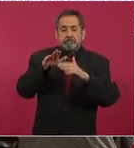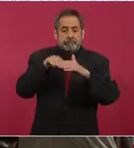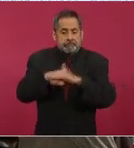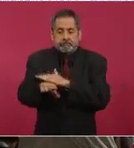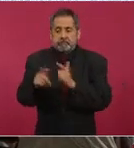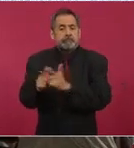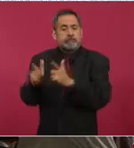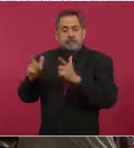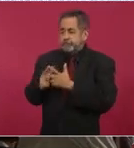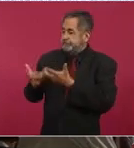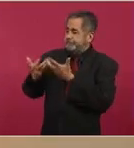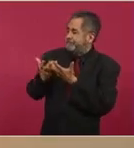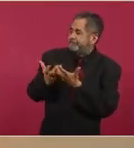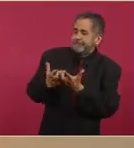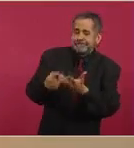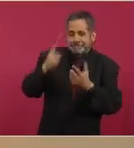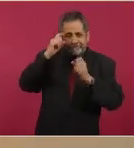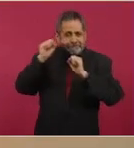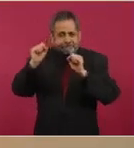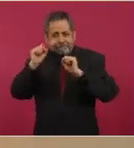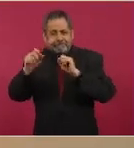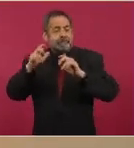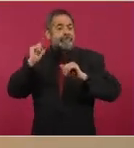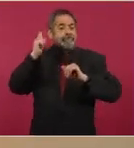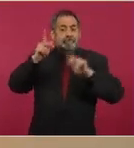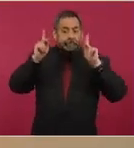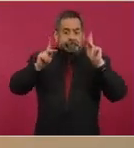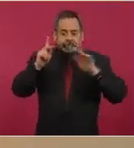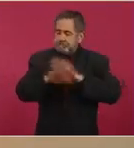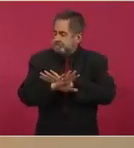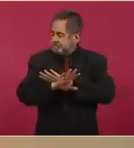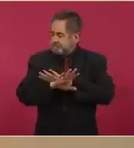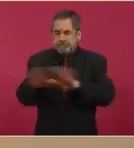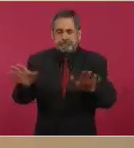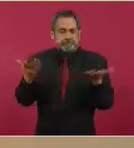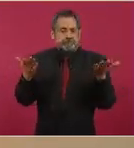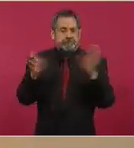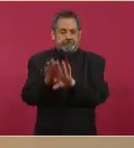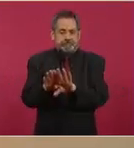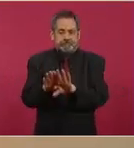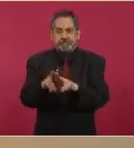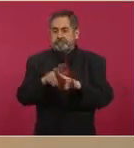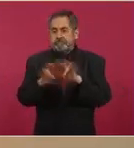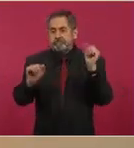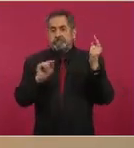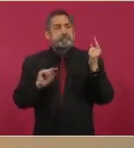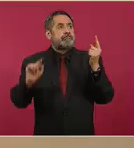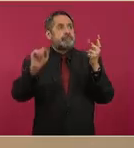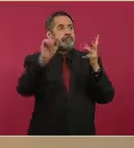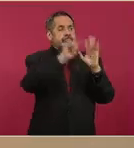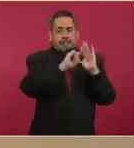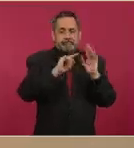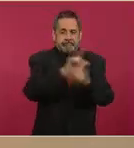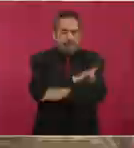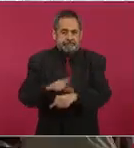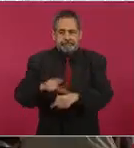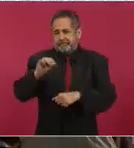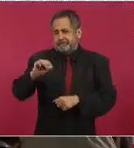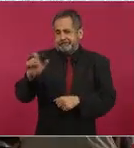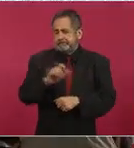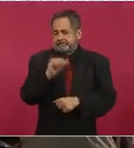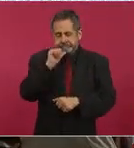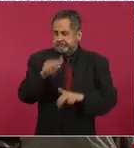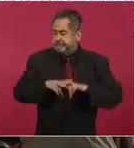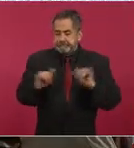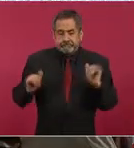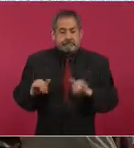grupos de animación visitantes a cualquier estadio de la Liga MX hasta nuevo aviso. Las personas que sean